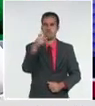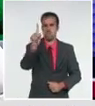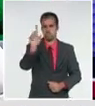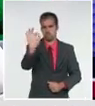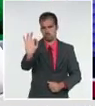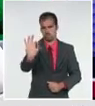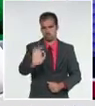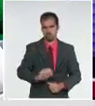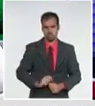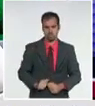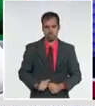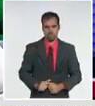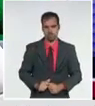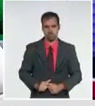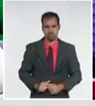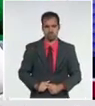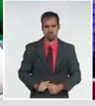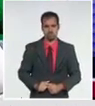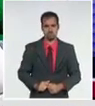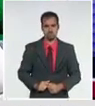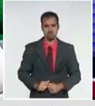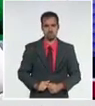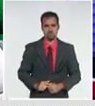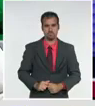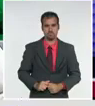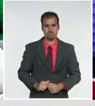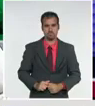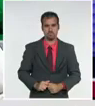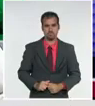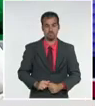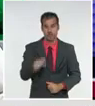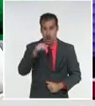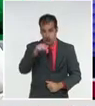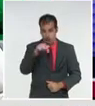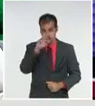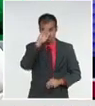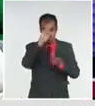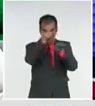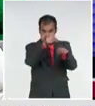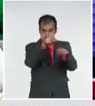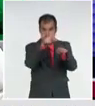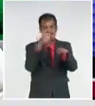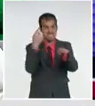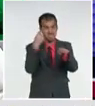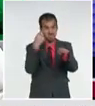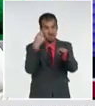diagnosticados. Activos, nuevamente una cifra negativa muy alta,